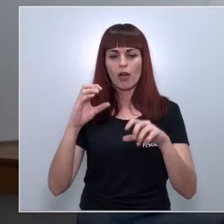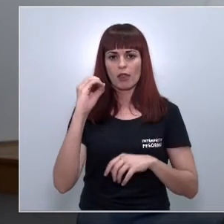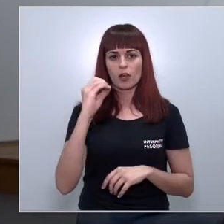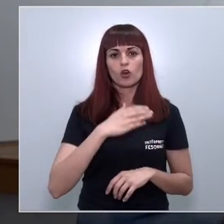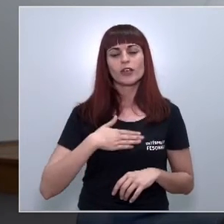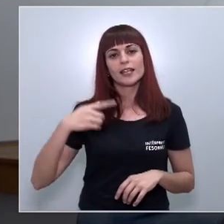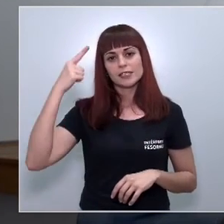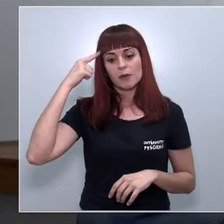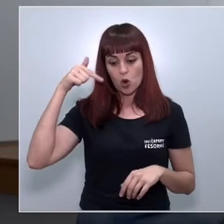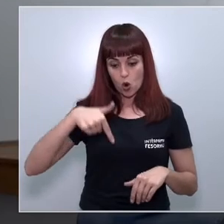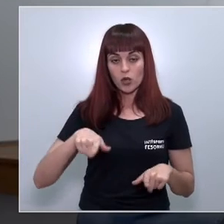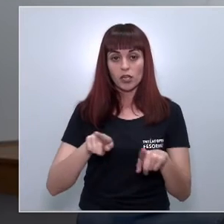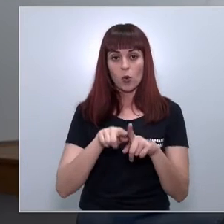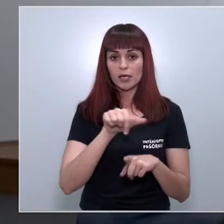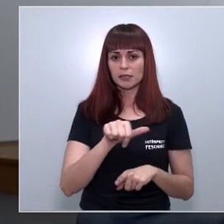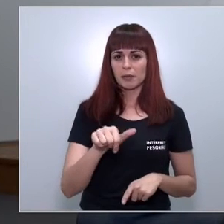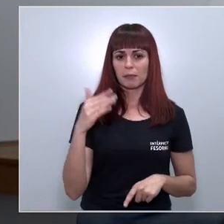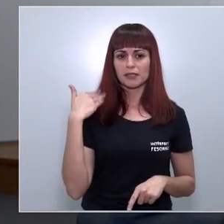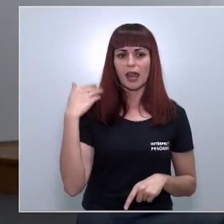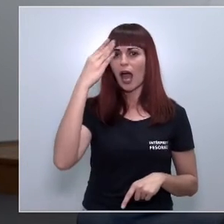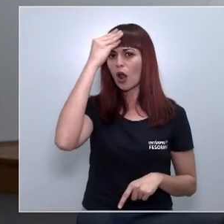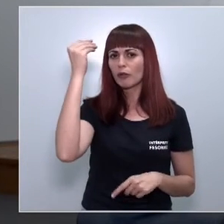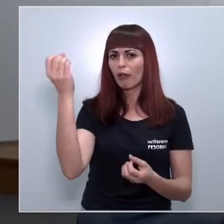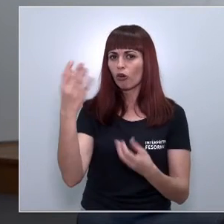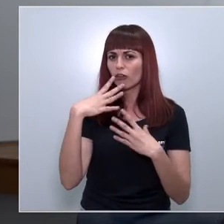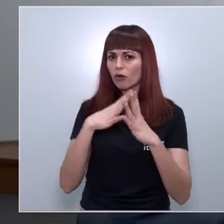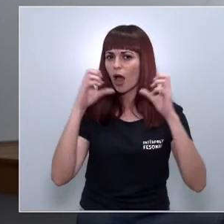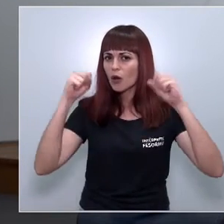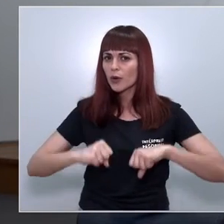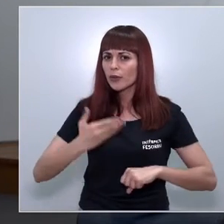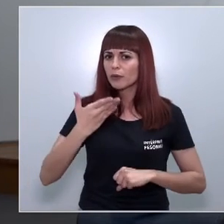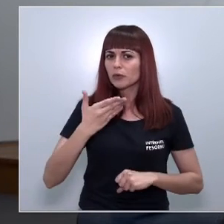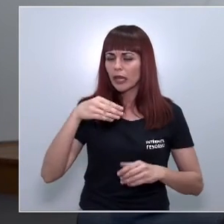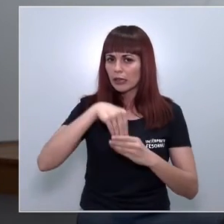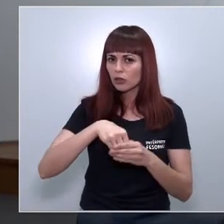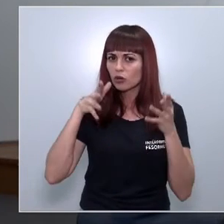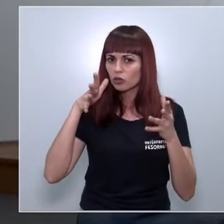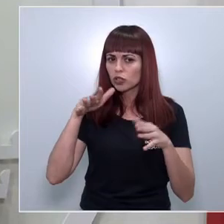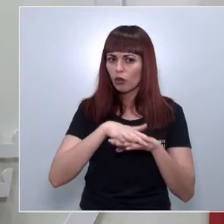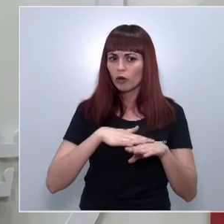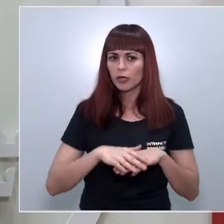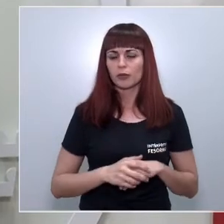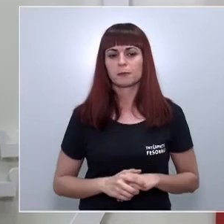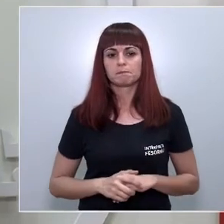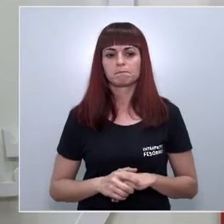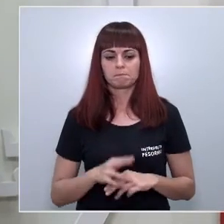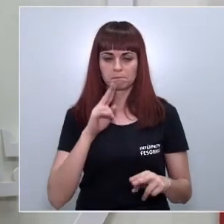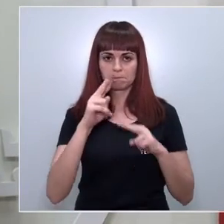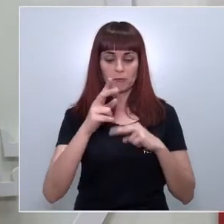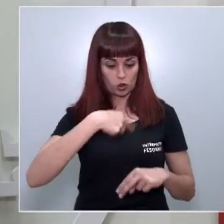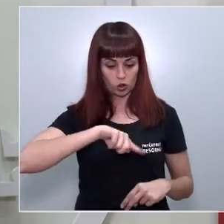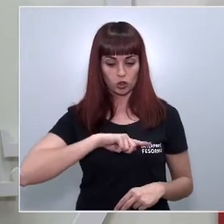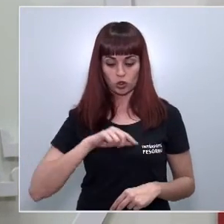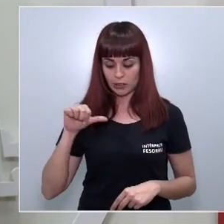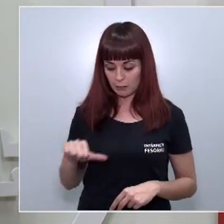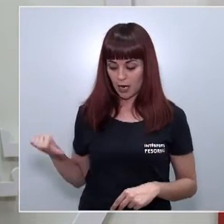hoy como sucedió la semana pasada ha olvidado contarnos algún acuerdo importante del consejo de gobierno Bueno nosotros todas las semanas yo